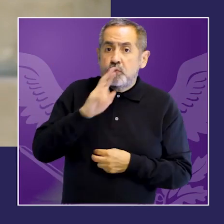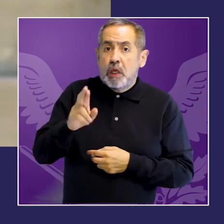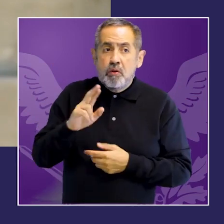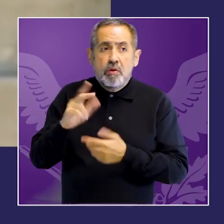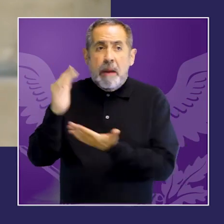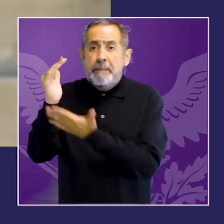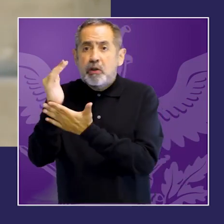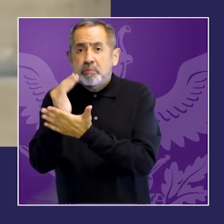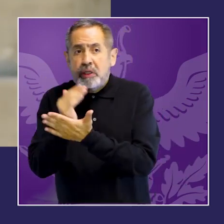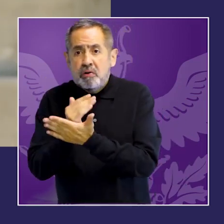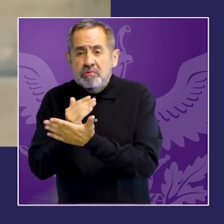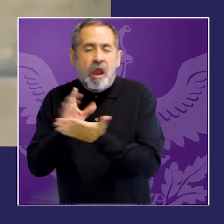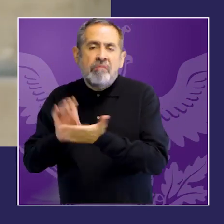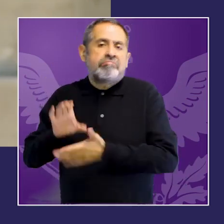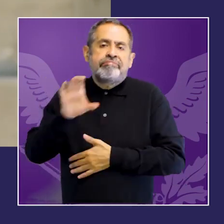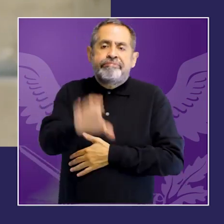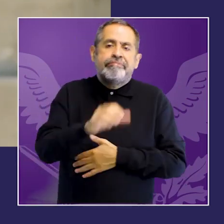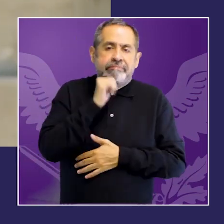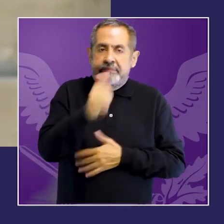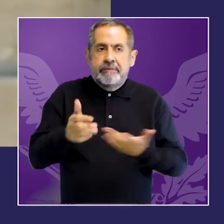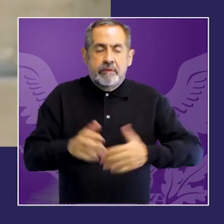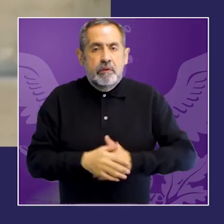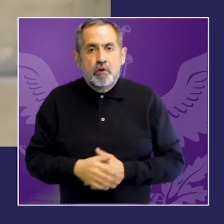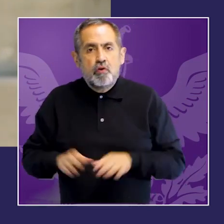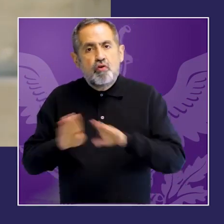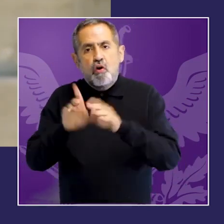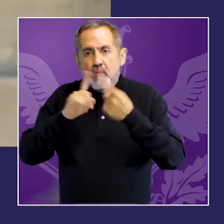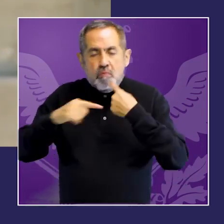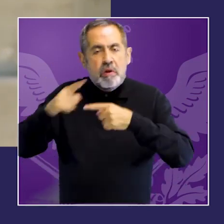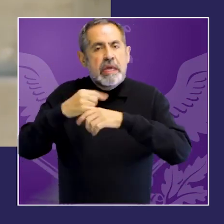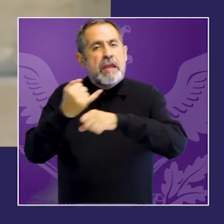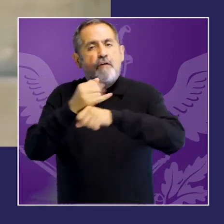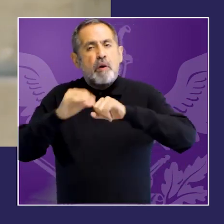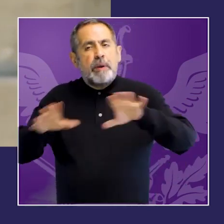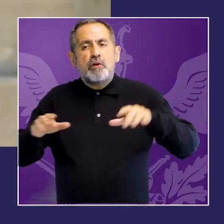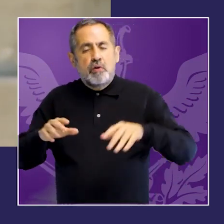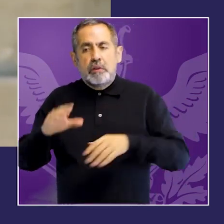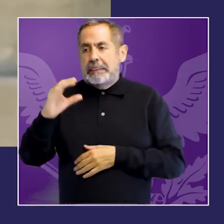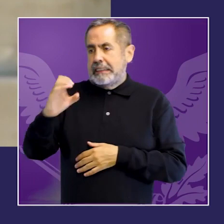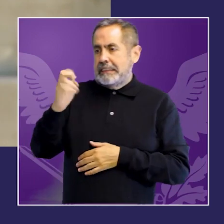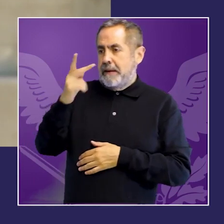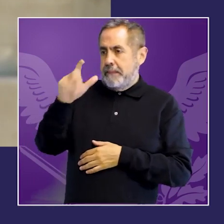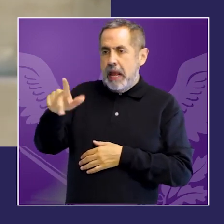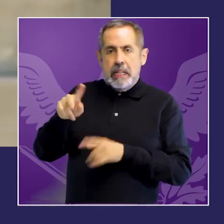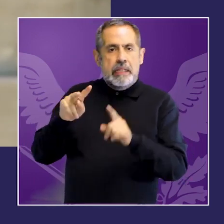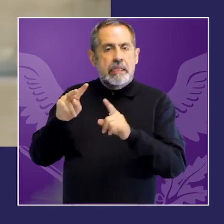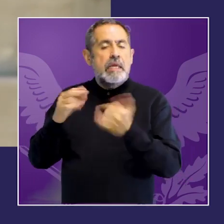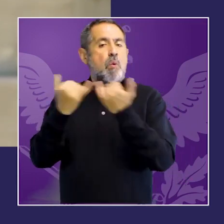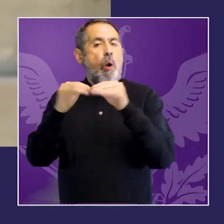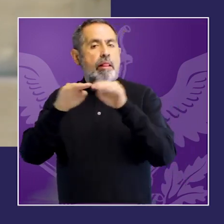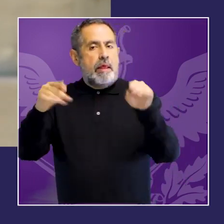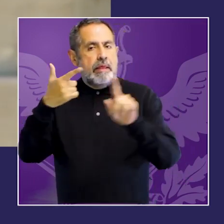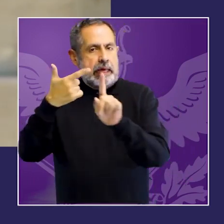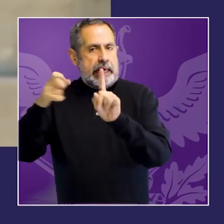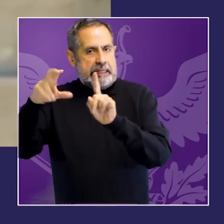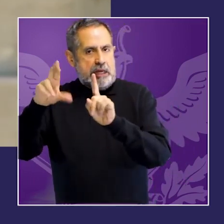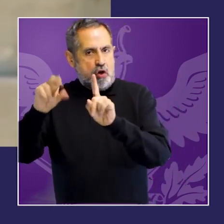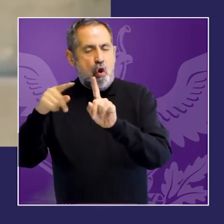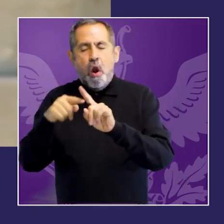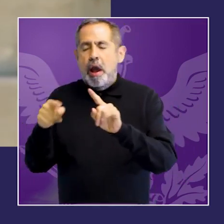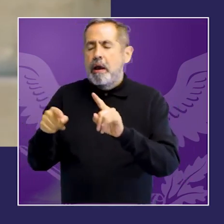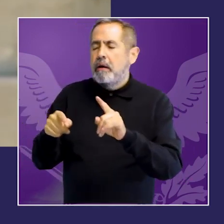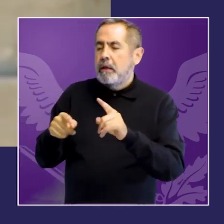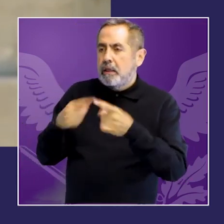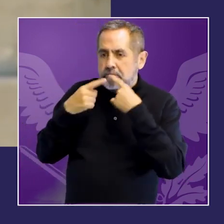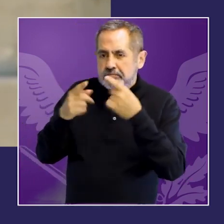con leyes para promover la existencia de registros pero que no es necesario contar con una ley específica para contar con